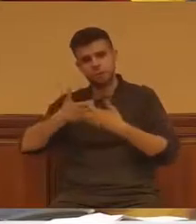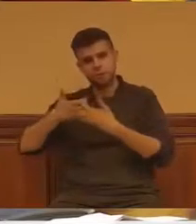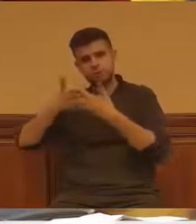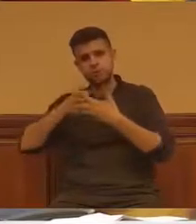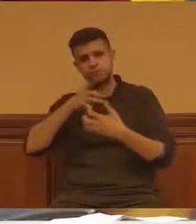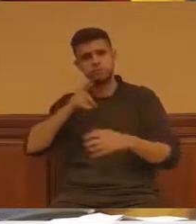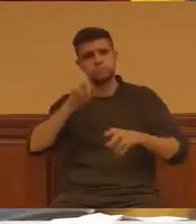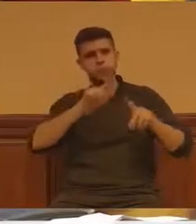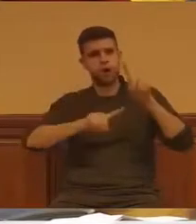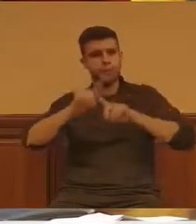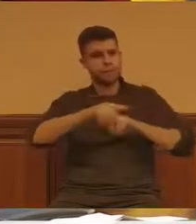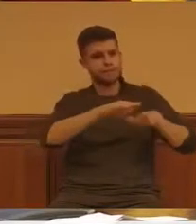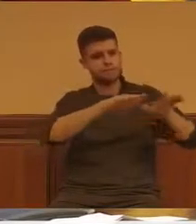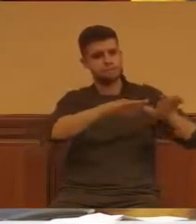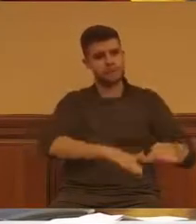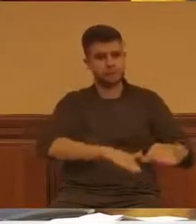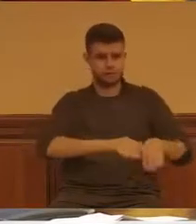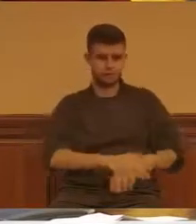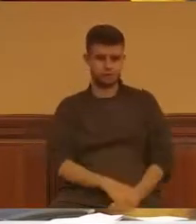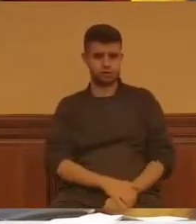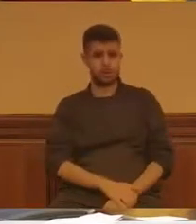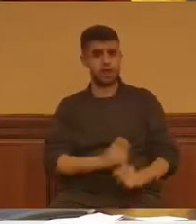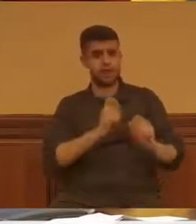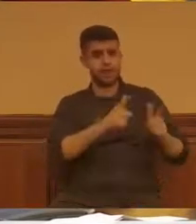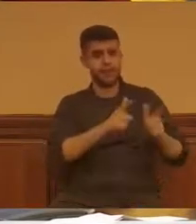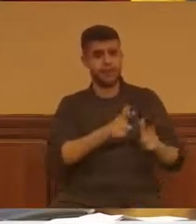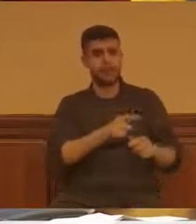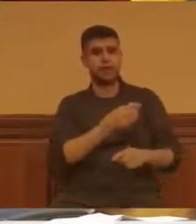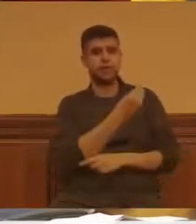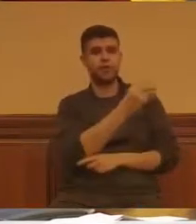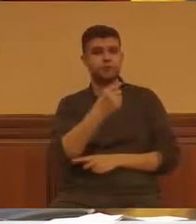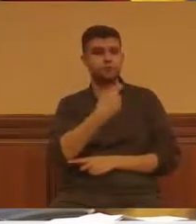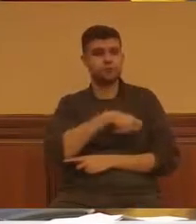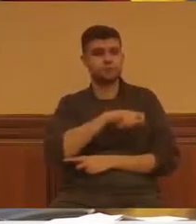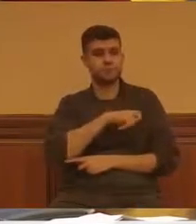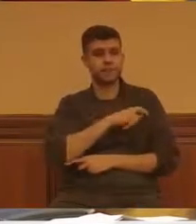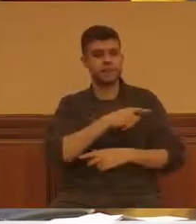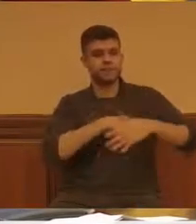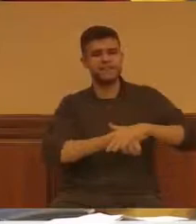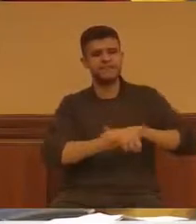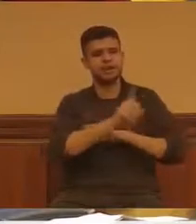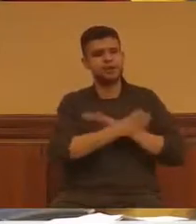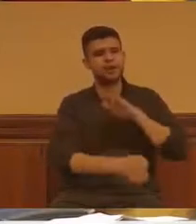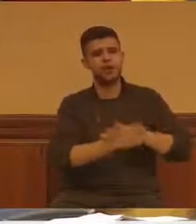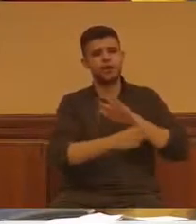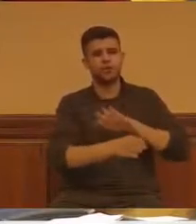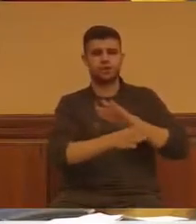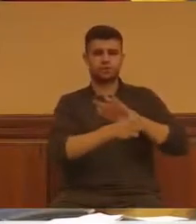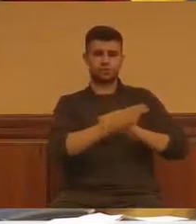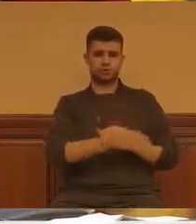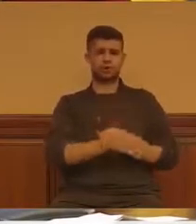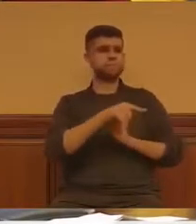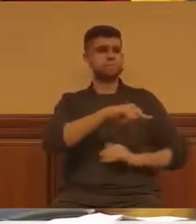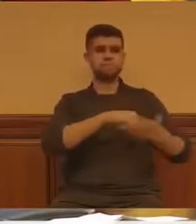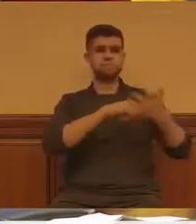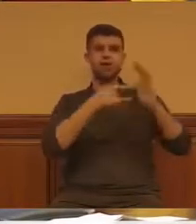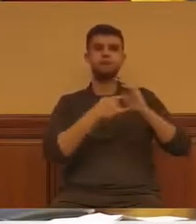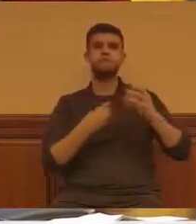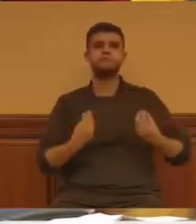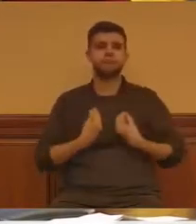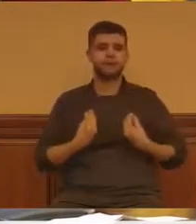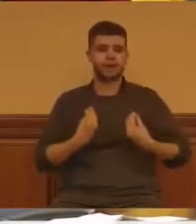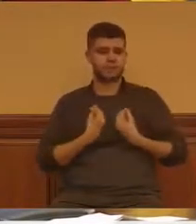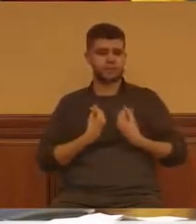articular soluciones que permitan a la juventud de España desarrollarse plenamente en proyectos vitales con certidumbre y